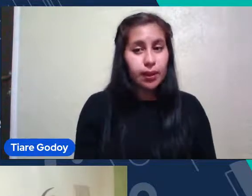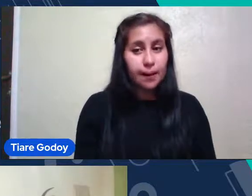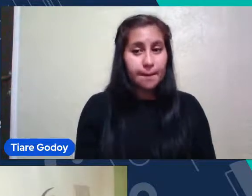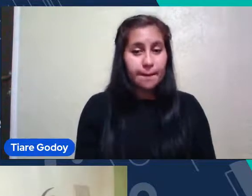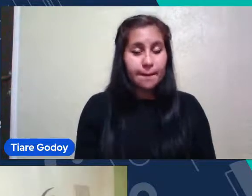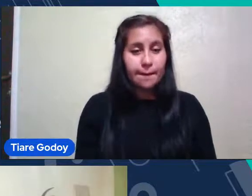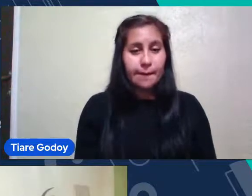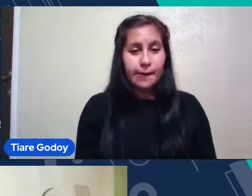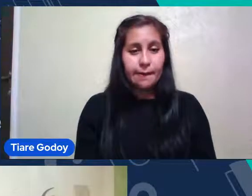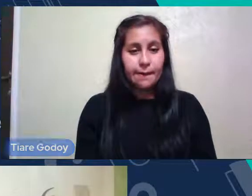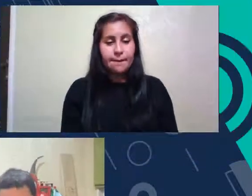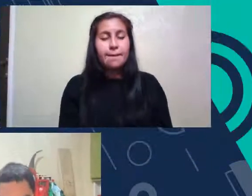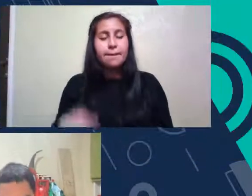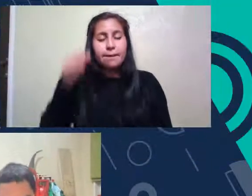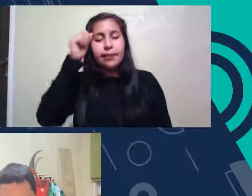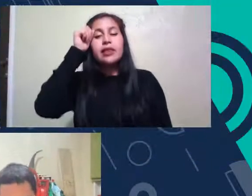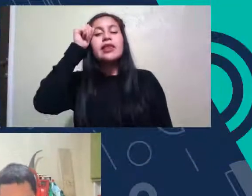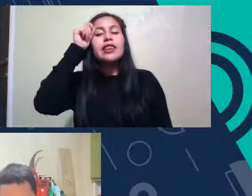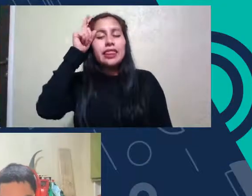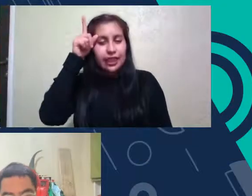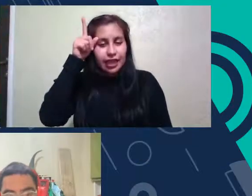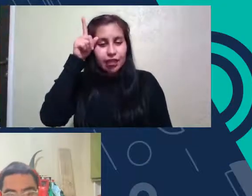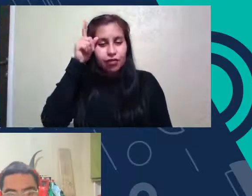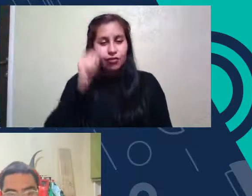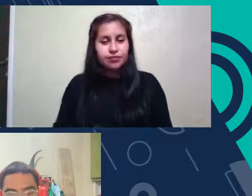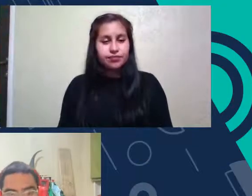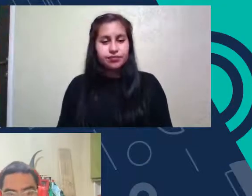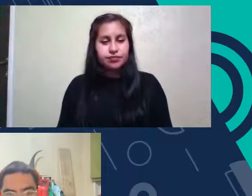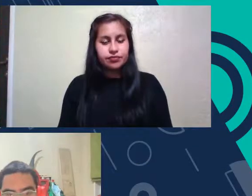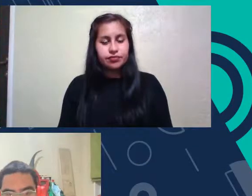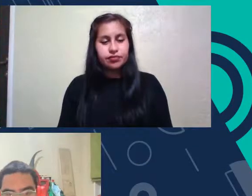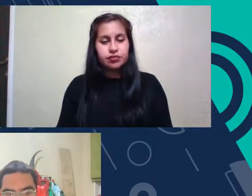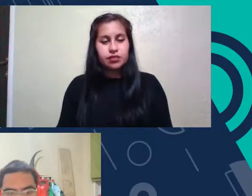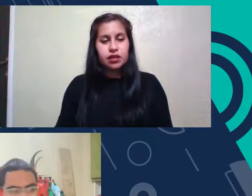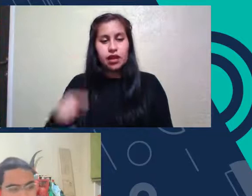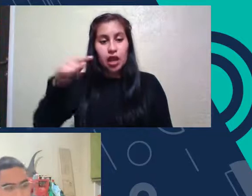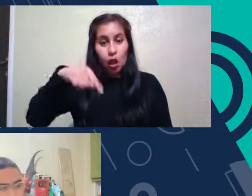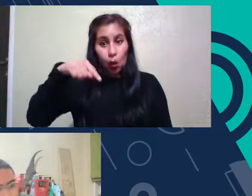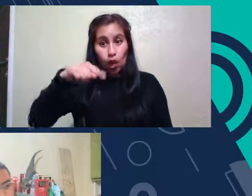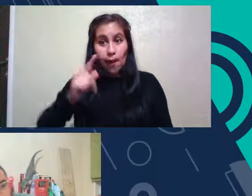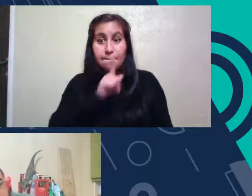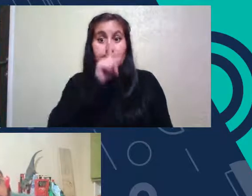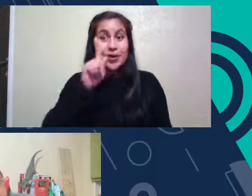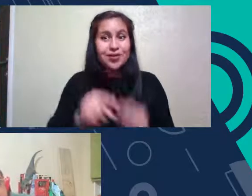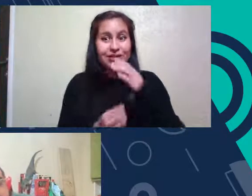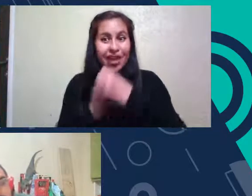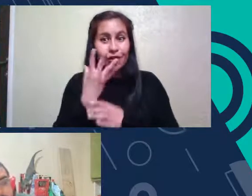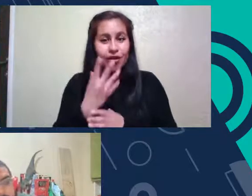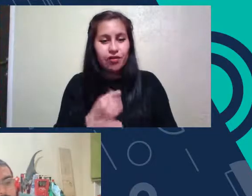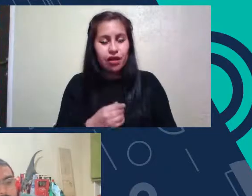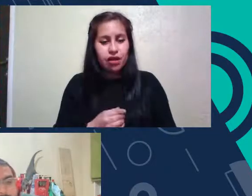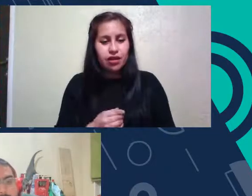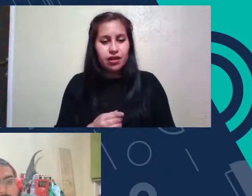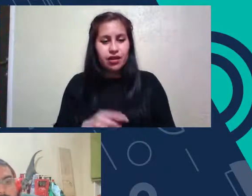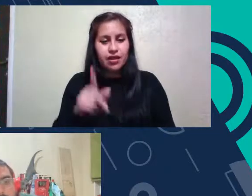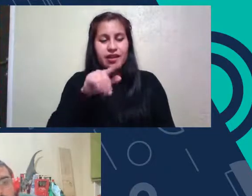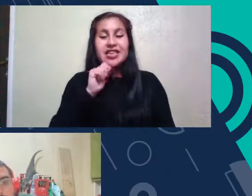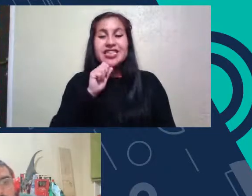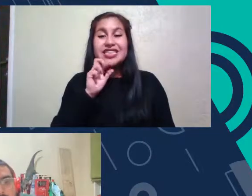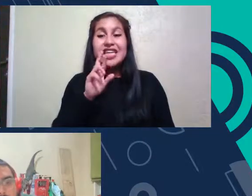Muy Claro Ahora El nuevo Foco Haciendo una Pregunta En los Comentarios ¿Es real Que Starlink